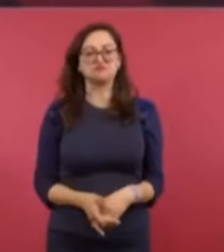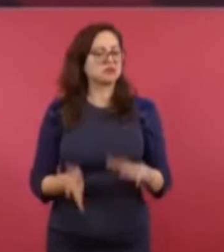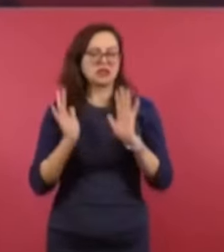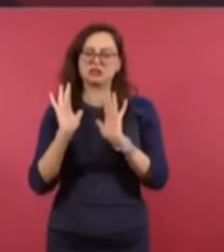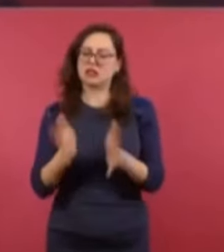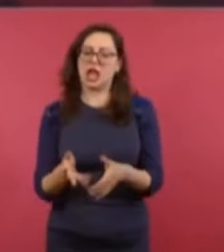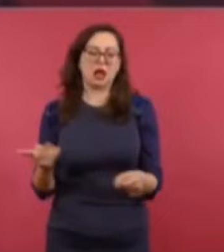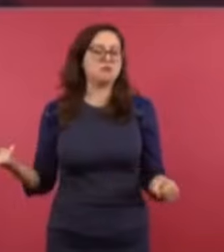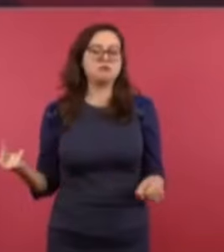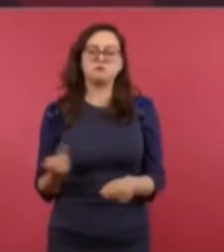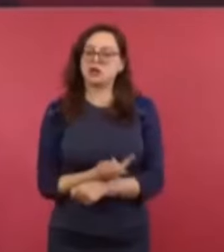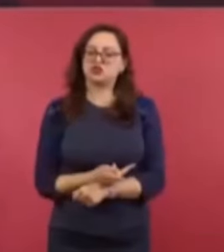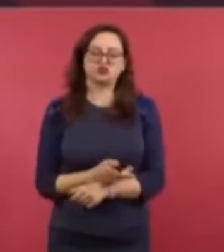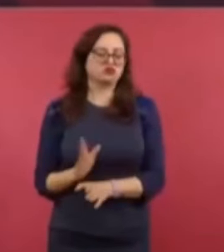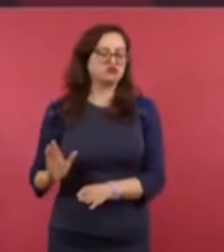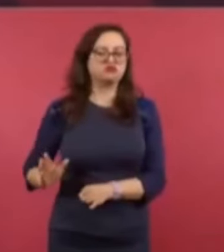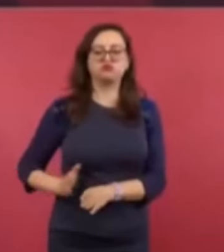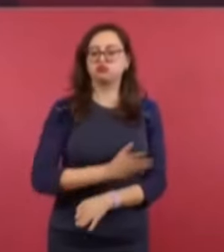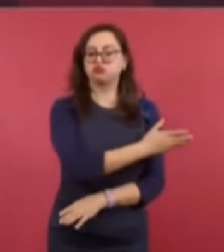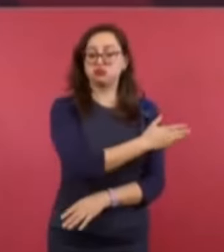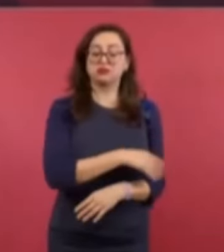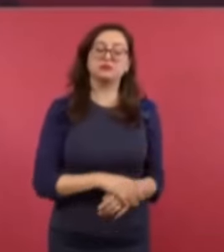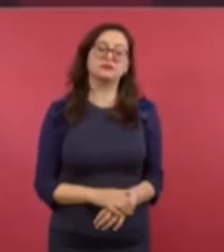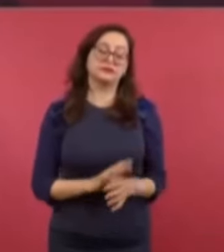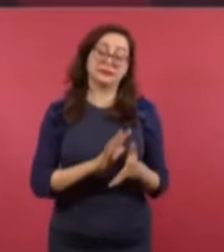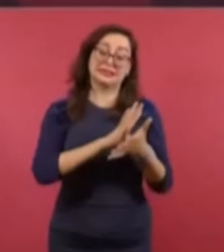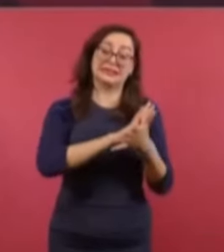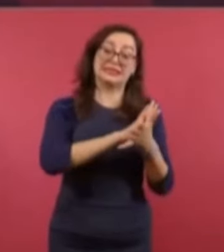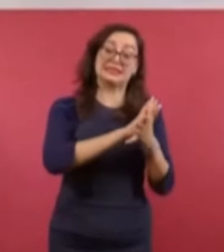estamos en un proceso de transición,